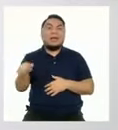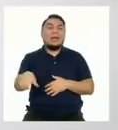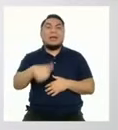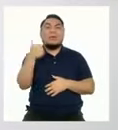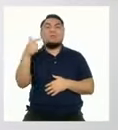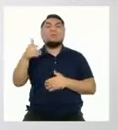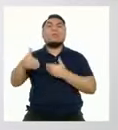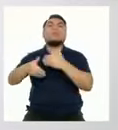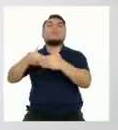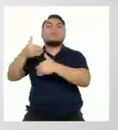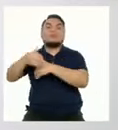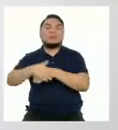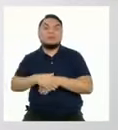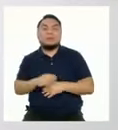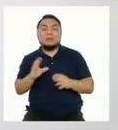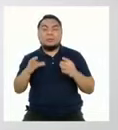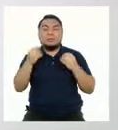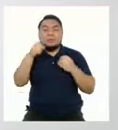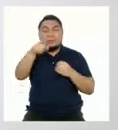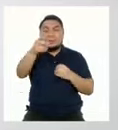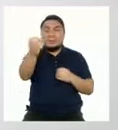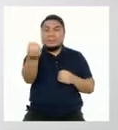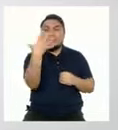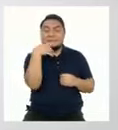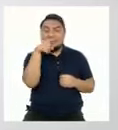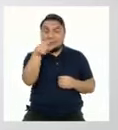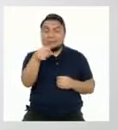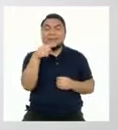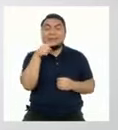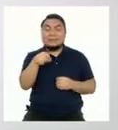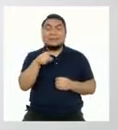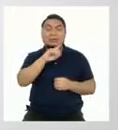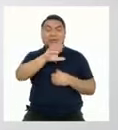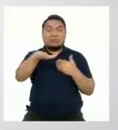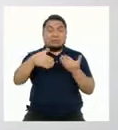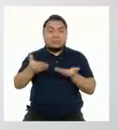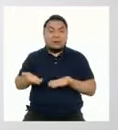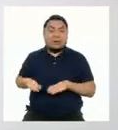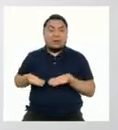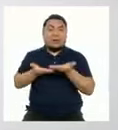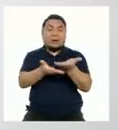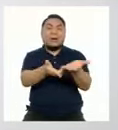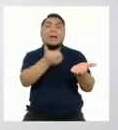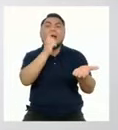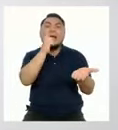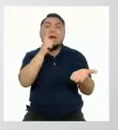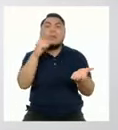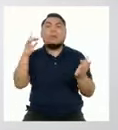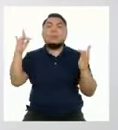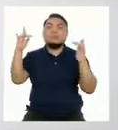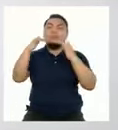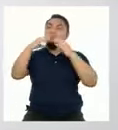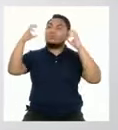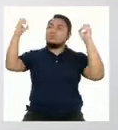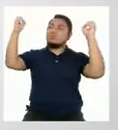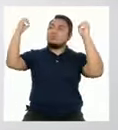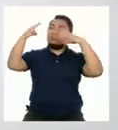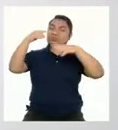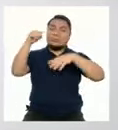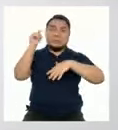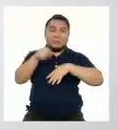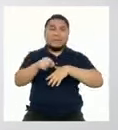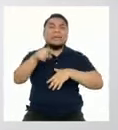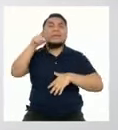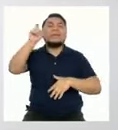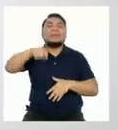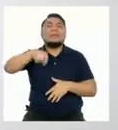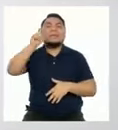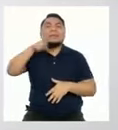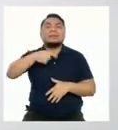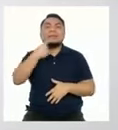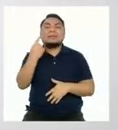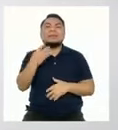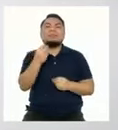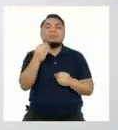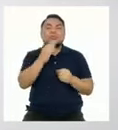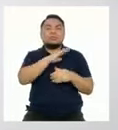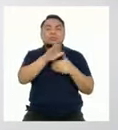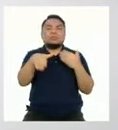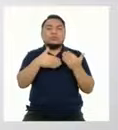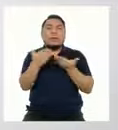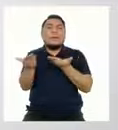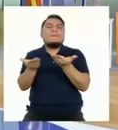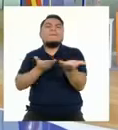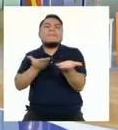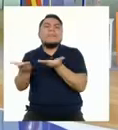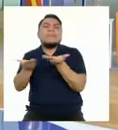otro proceso porque, como has mencionado, ese abastecimiento de agua o energía eléctrica requiere de una serie de